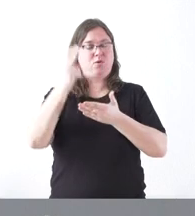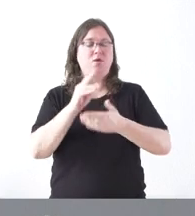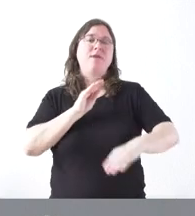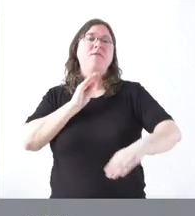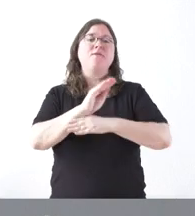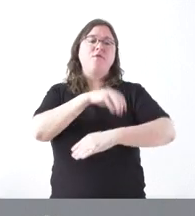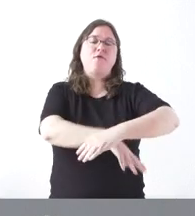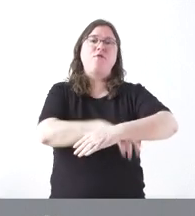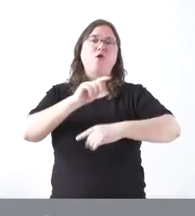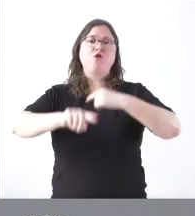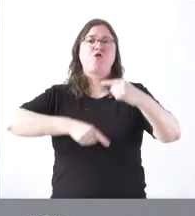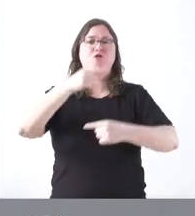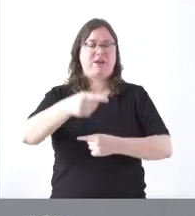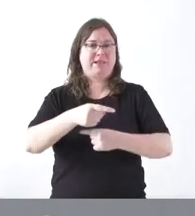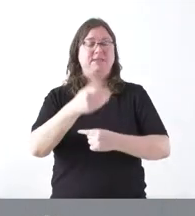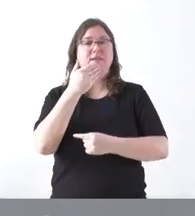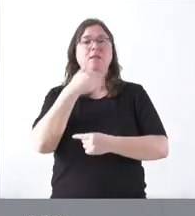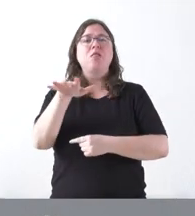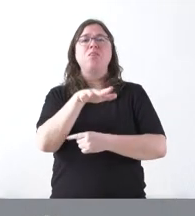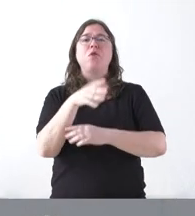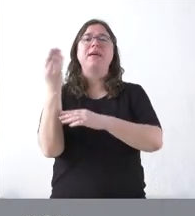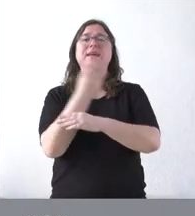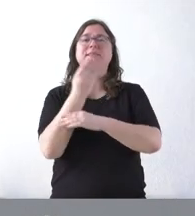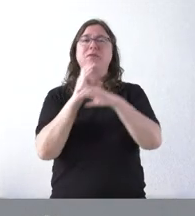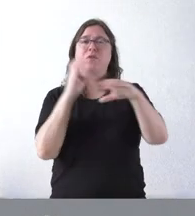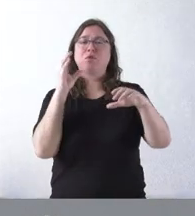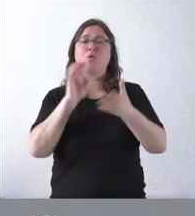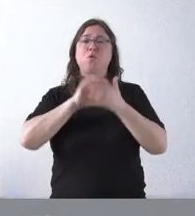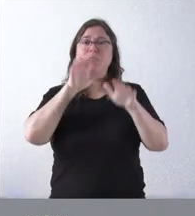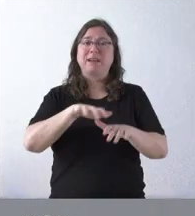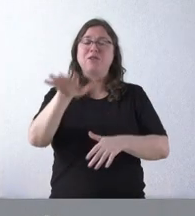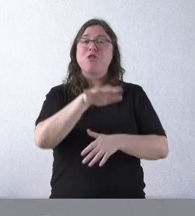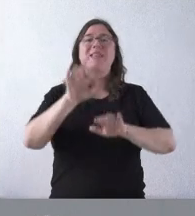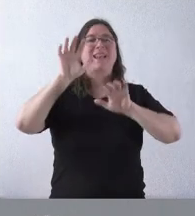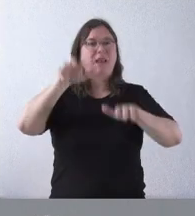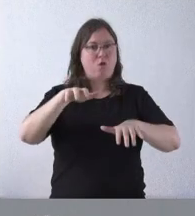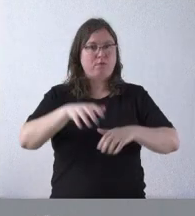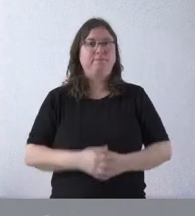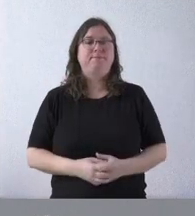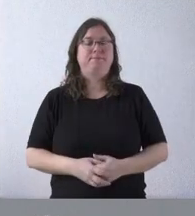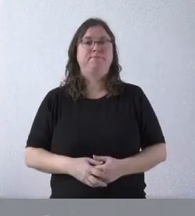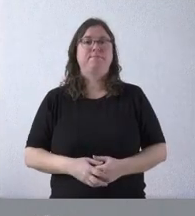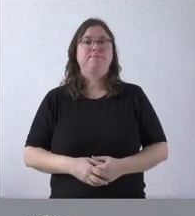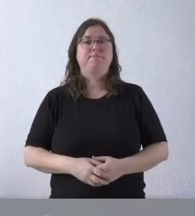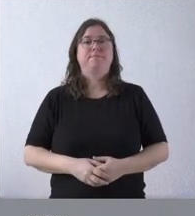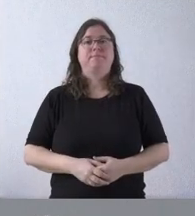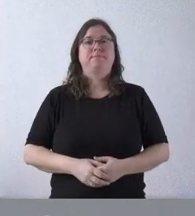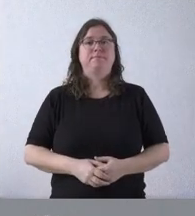y estará ubicado, como saben ustedes, en la estación de autobuses de la Junta de Castilla y León en León. El dispositivo